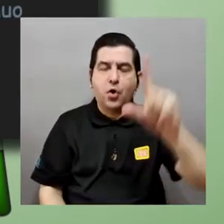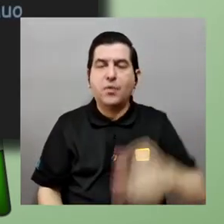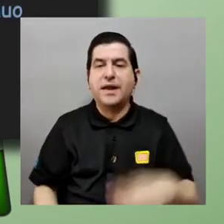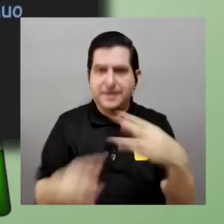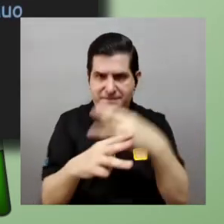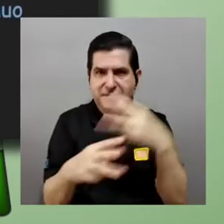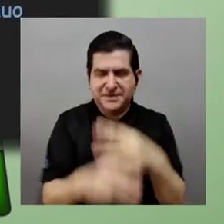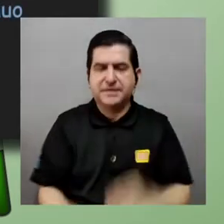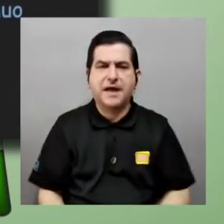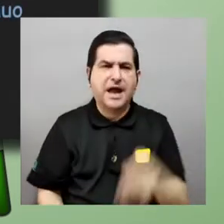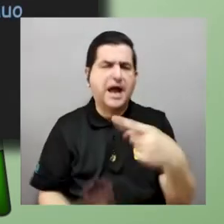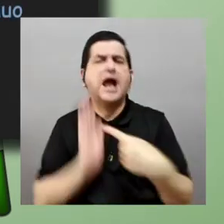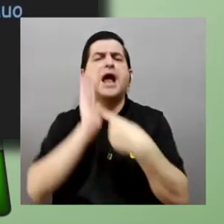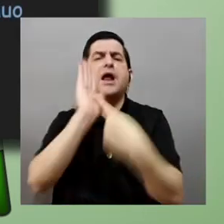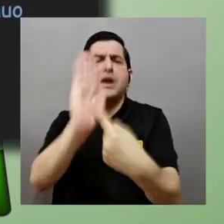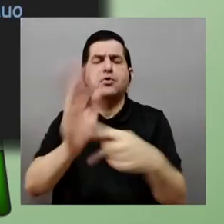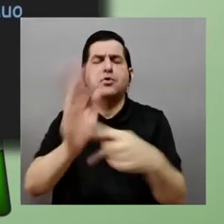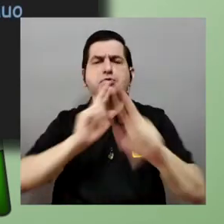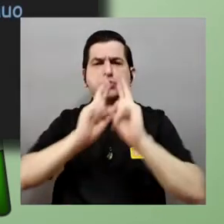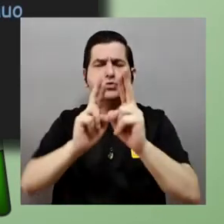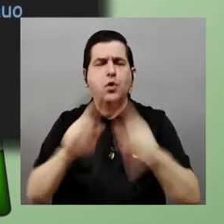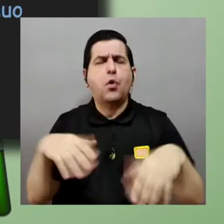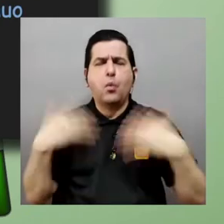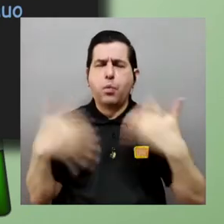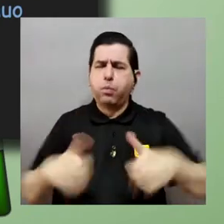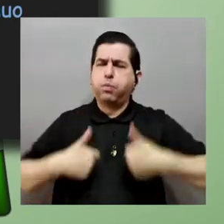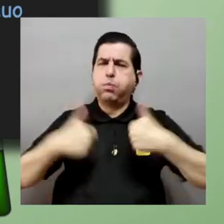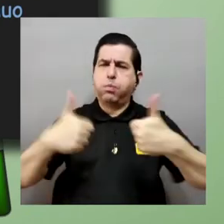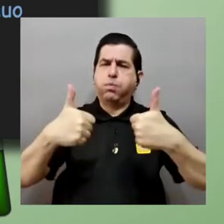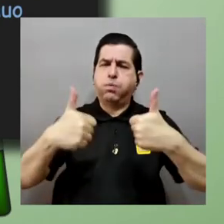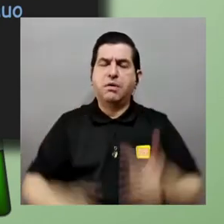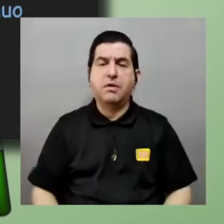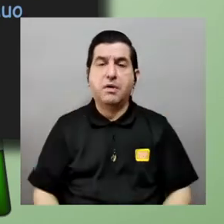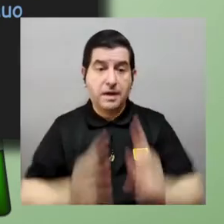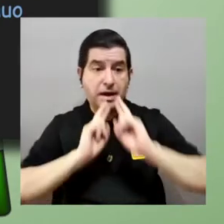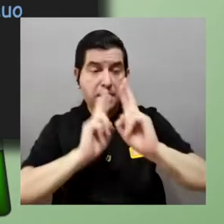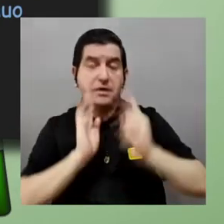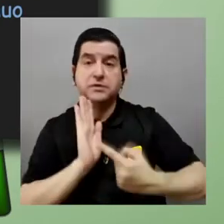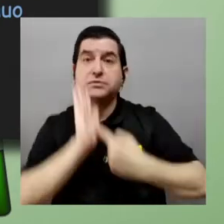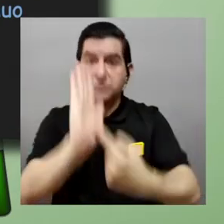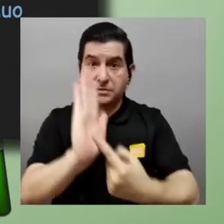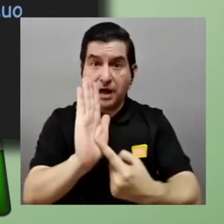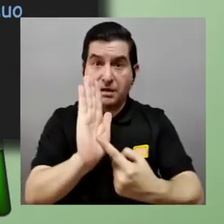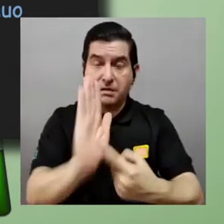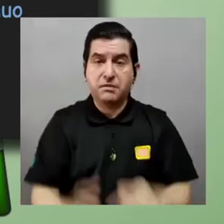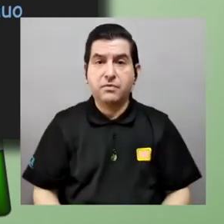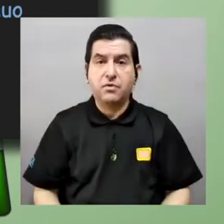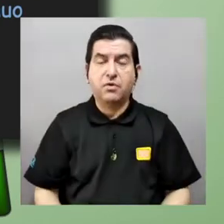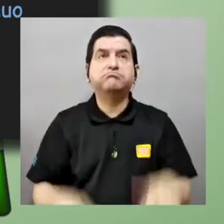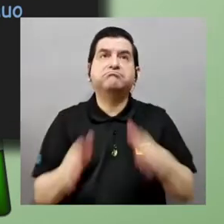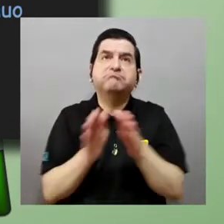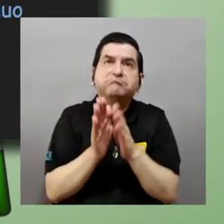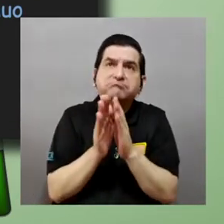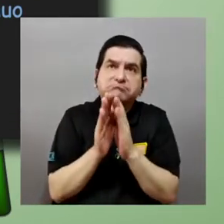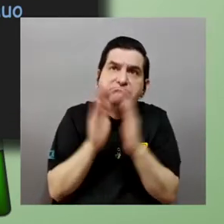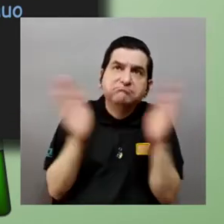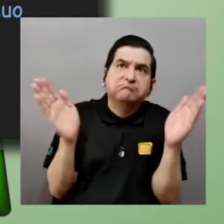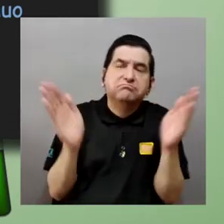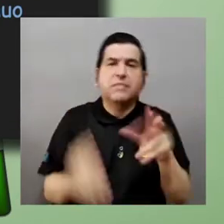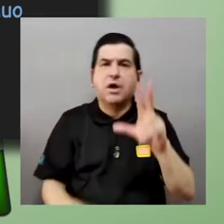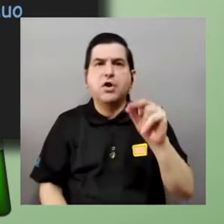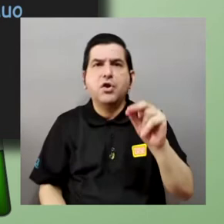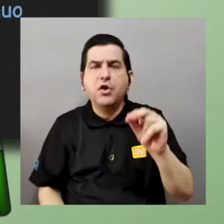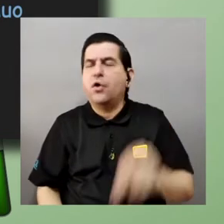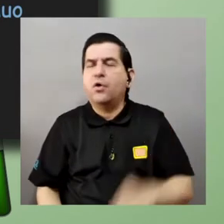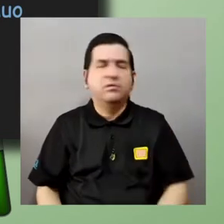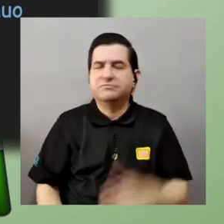mostró su resultado súper chiva porque el resultado muestra que a grosso modo no es posible saber